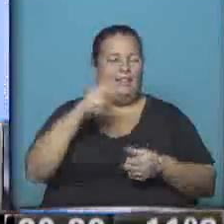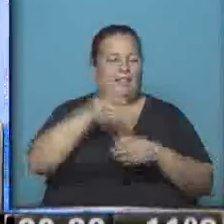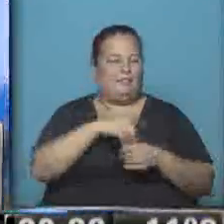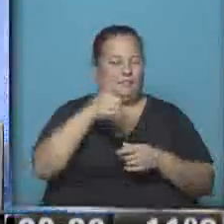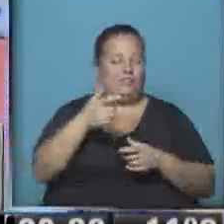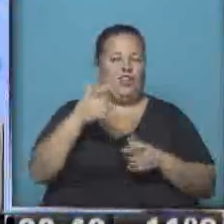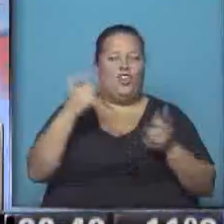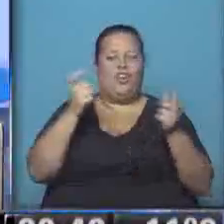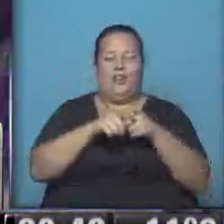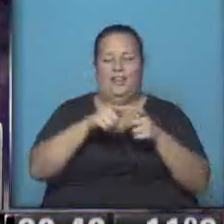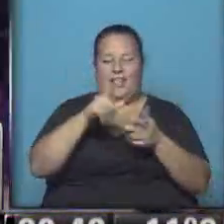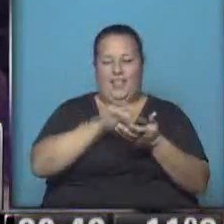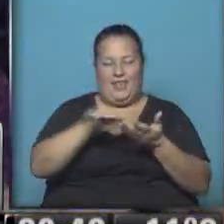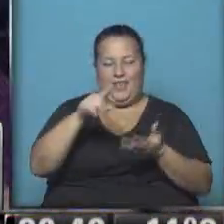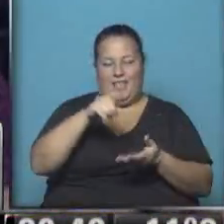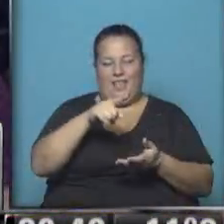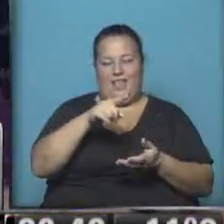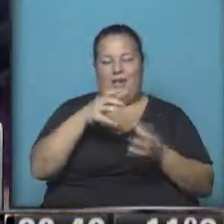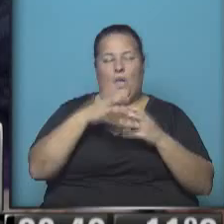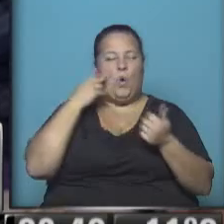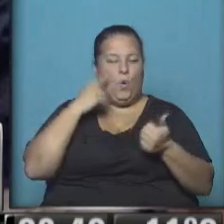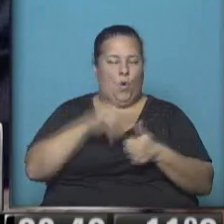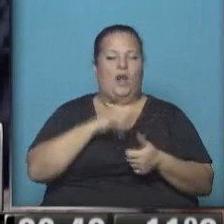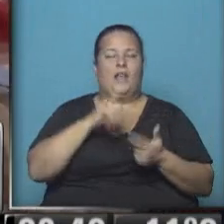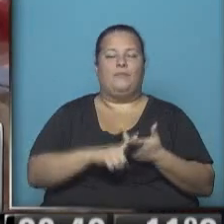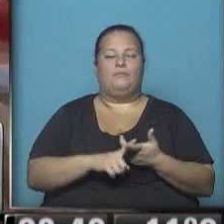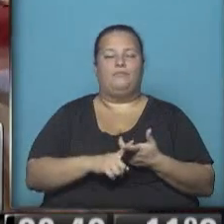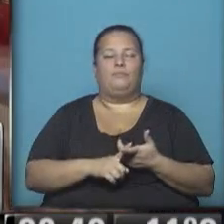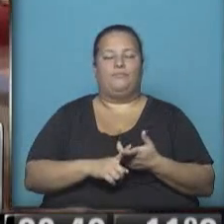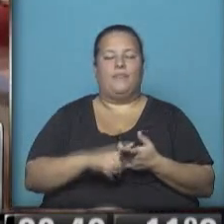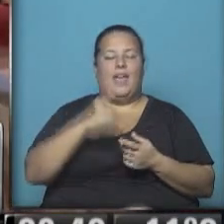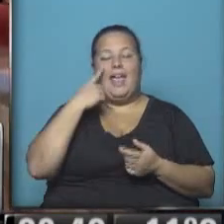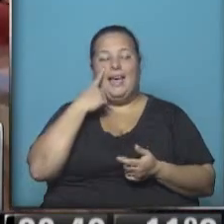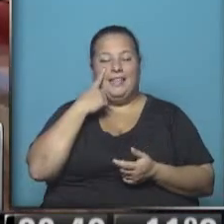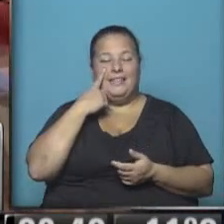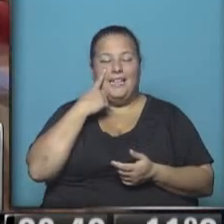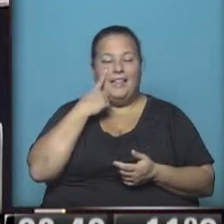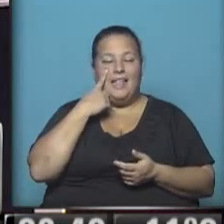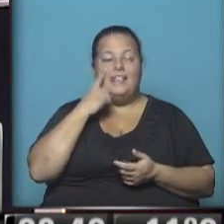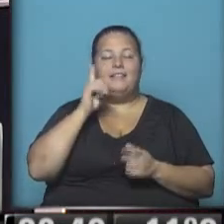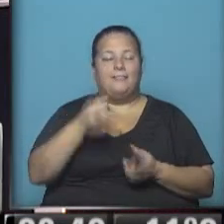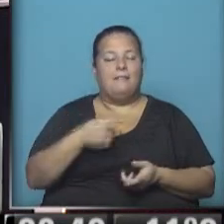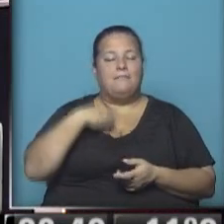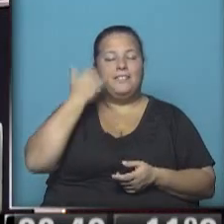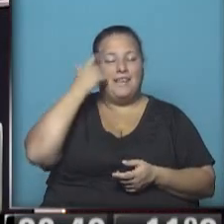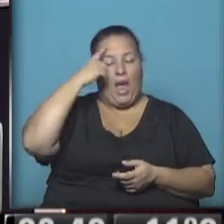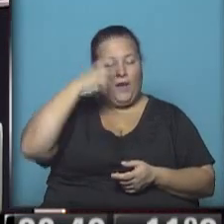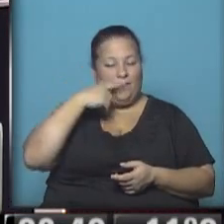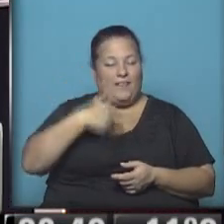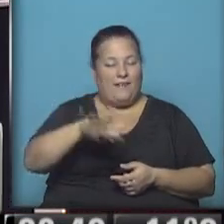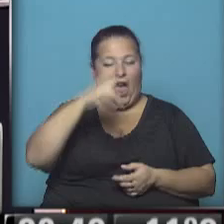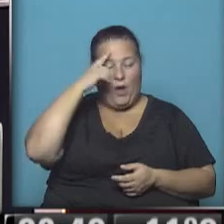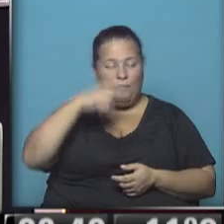del consejo deliberante del partido de Urlingan, llegar a la intendencia, y es por eso que a un mes de